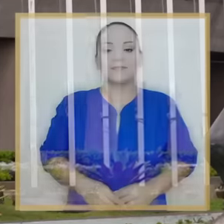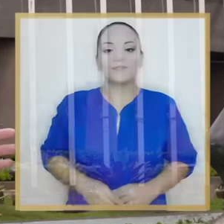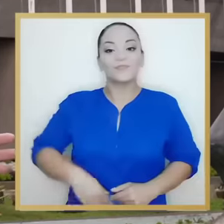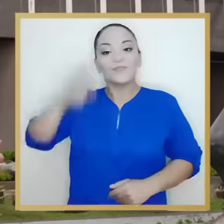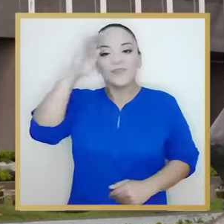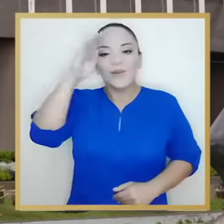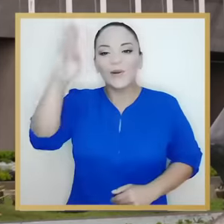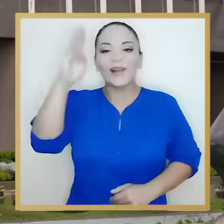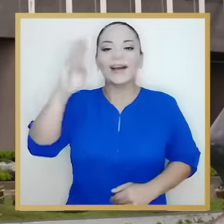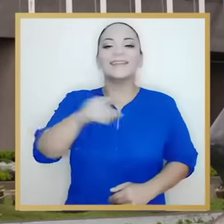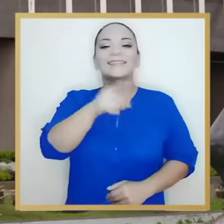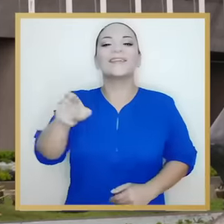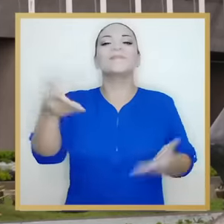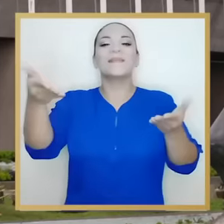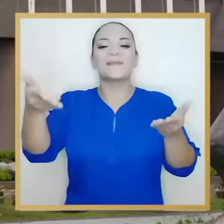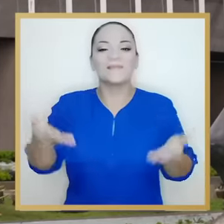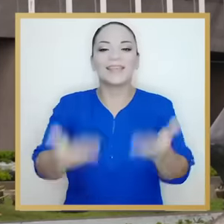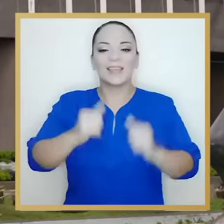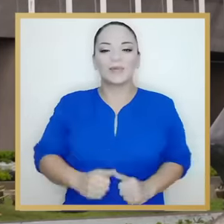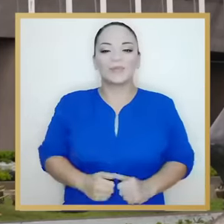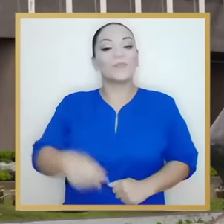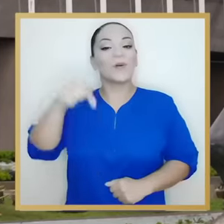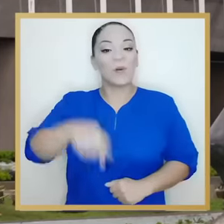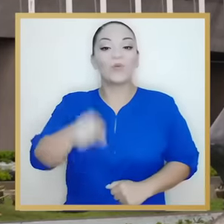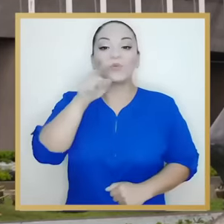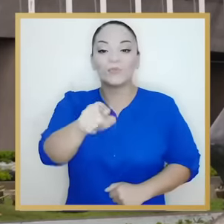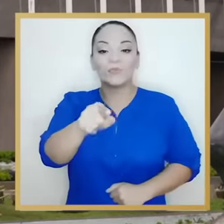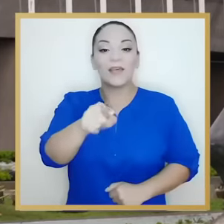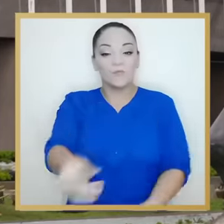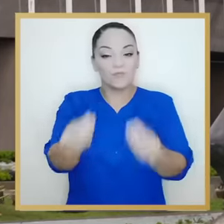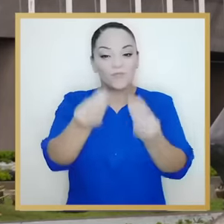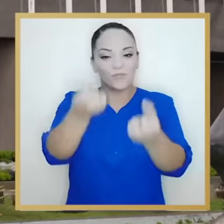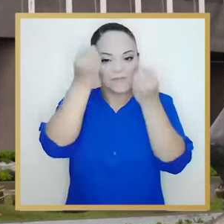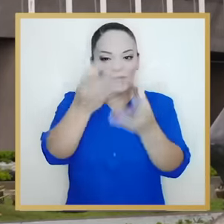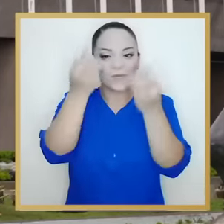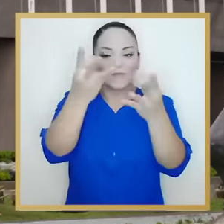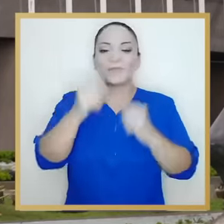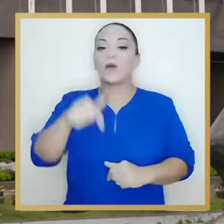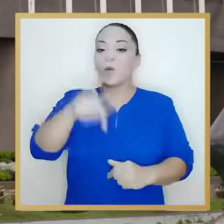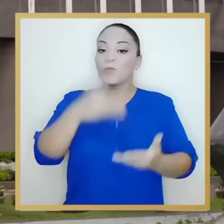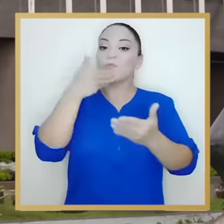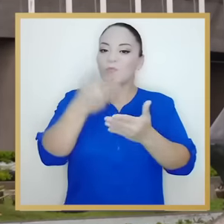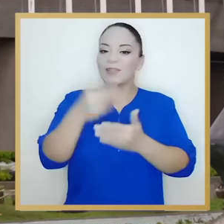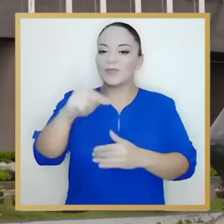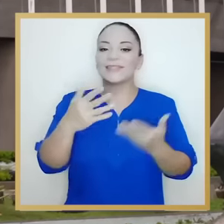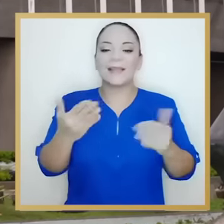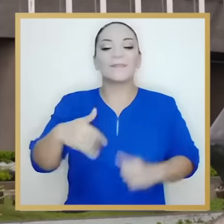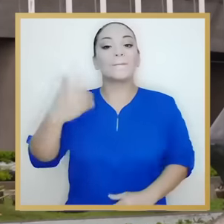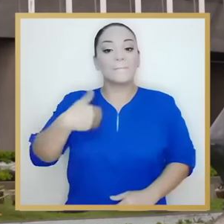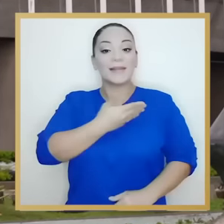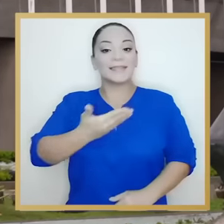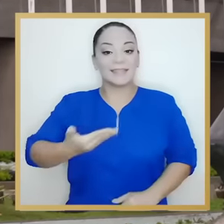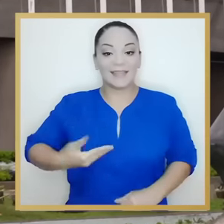Hola, bienvenidas y bienvenidos a esta edición de Infórmate Más. Para hoy tenemos grandes noticias. El presidente de la